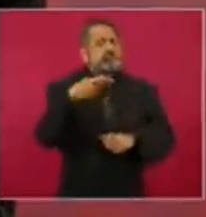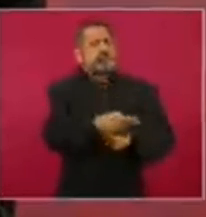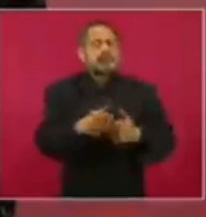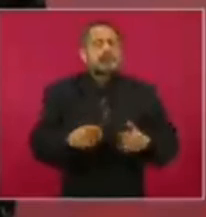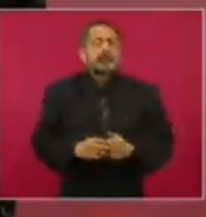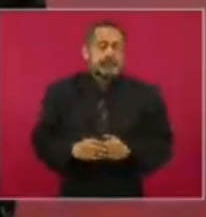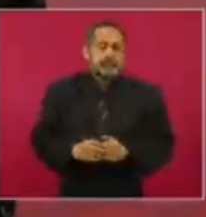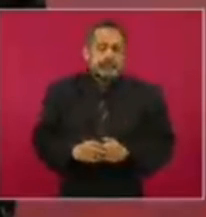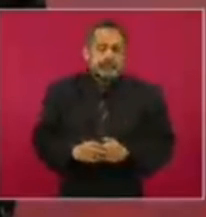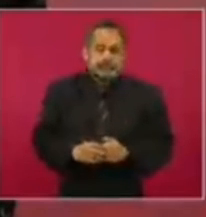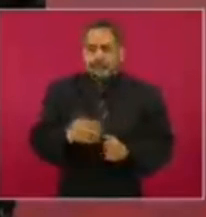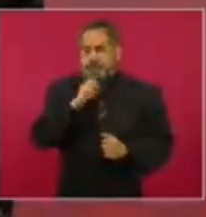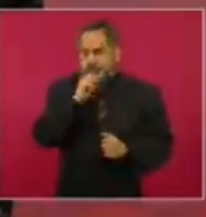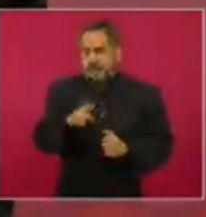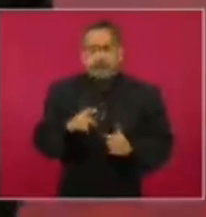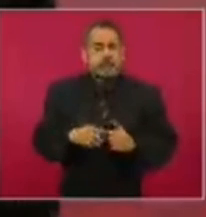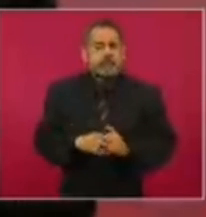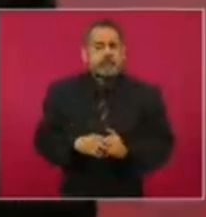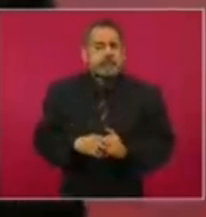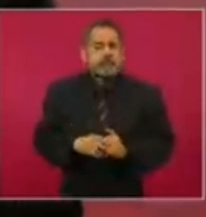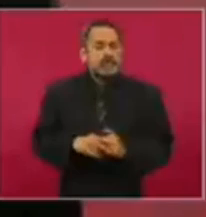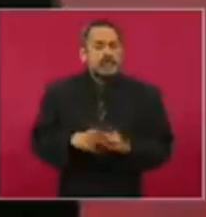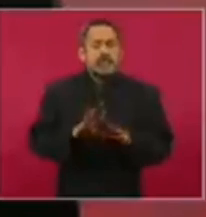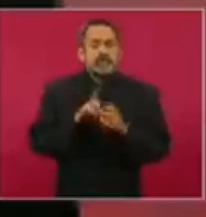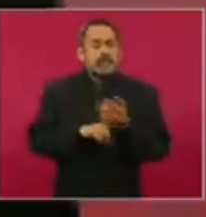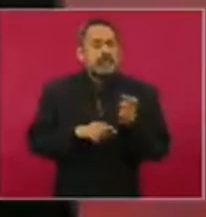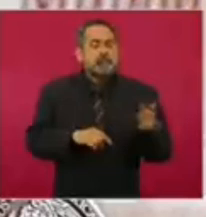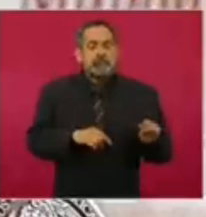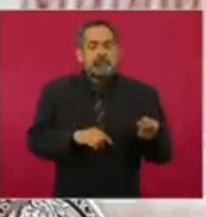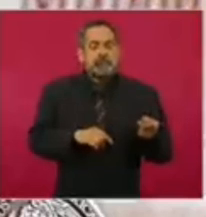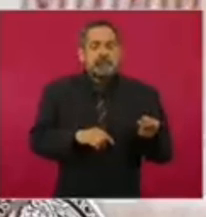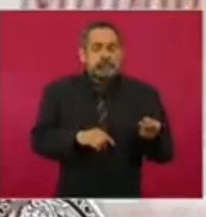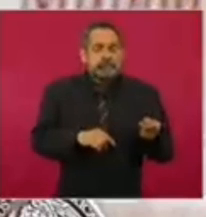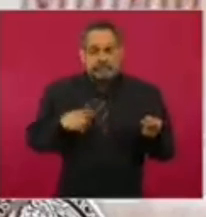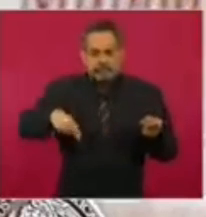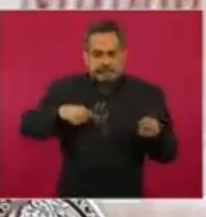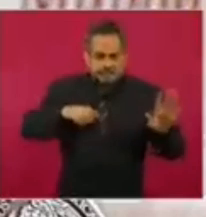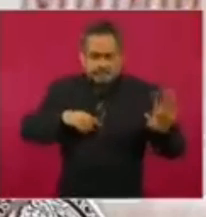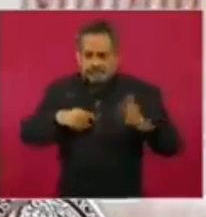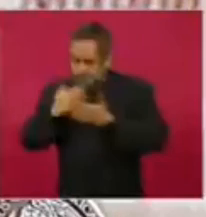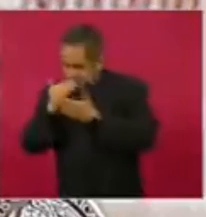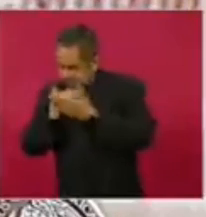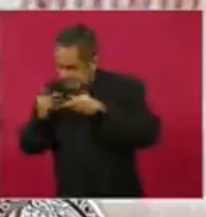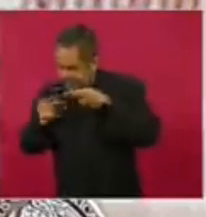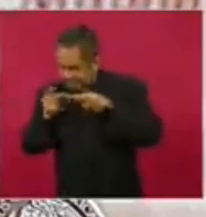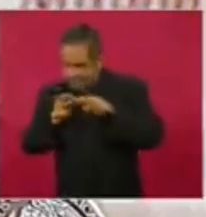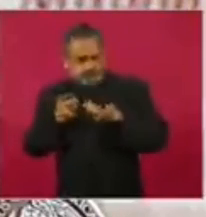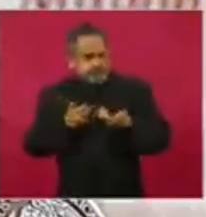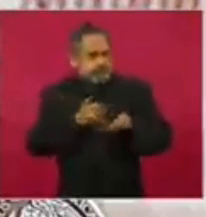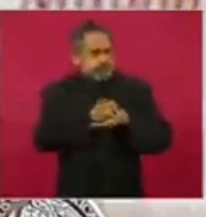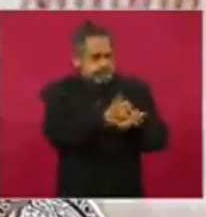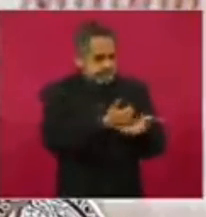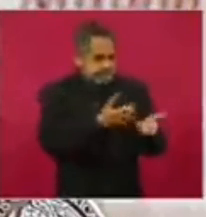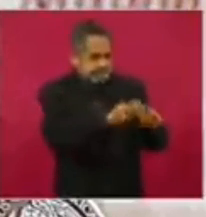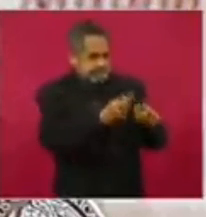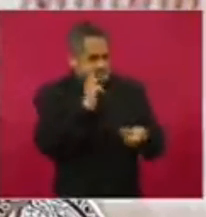pues simple y sencillamente hicimos ese ejercicio en ánimo de colaborar